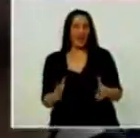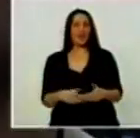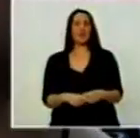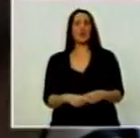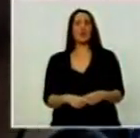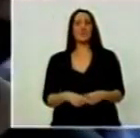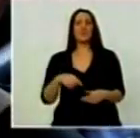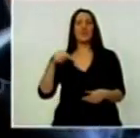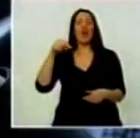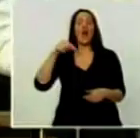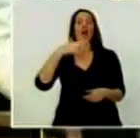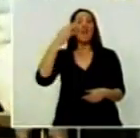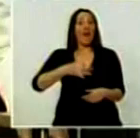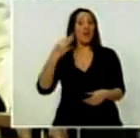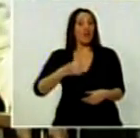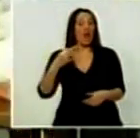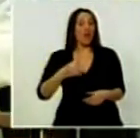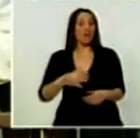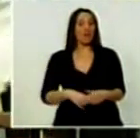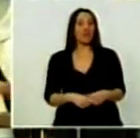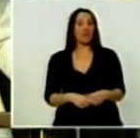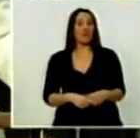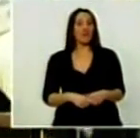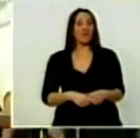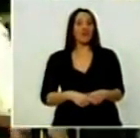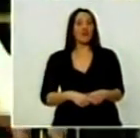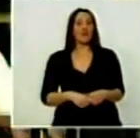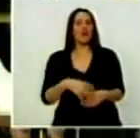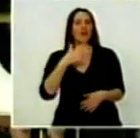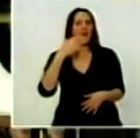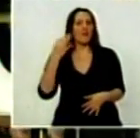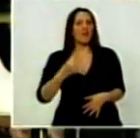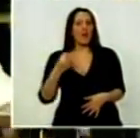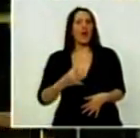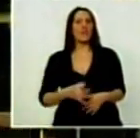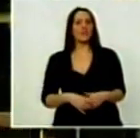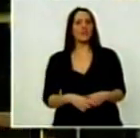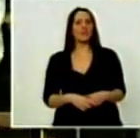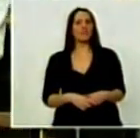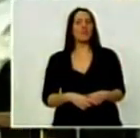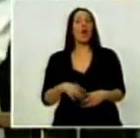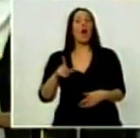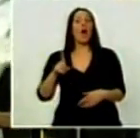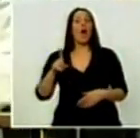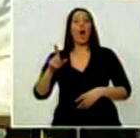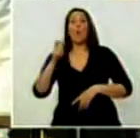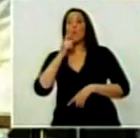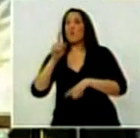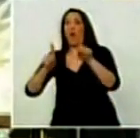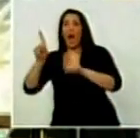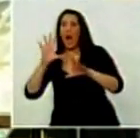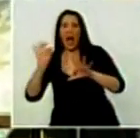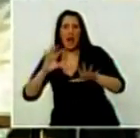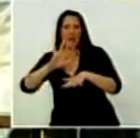todo abajo. La verdad que si había alguna irregularidad,